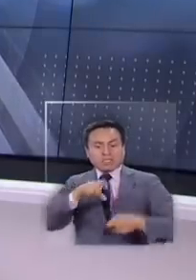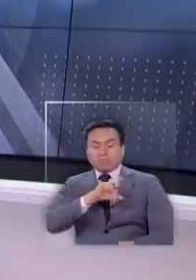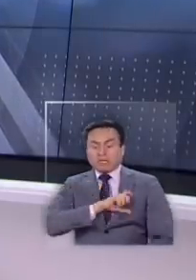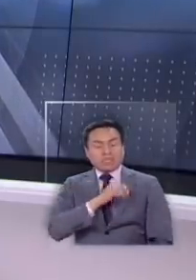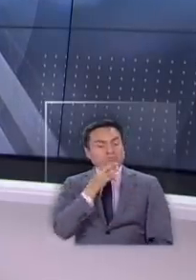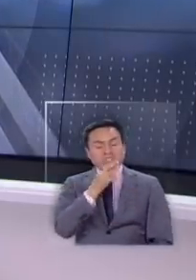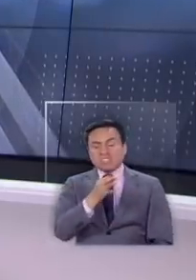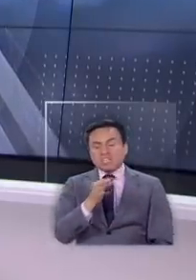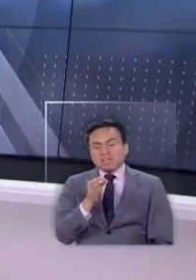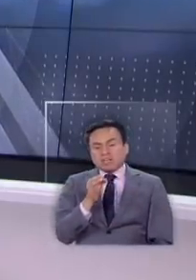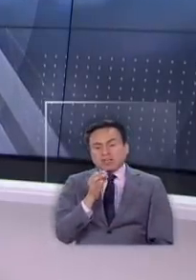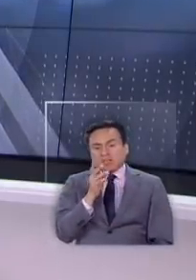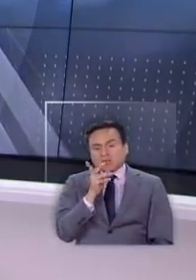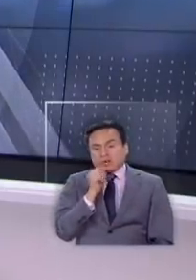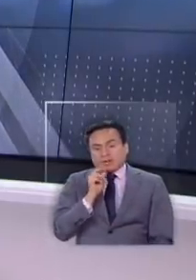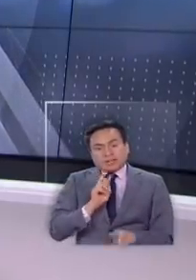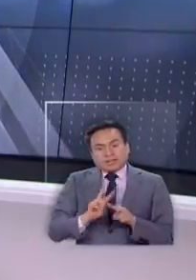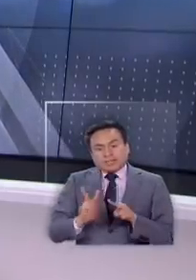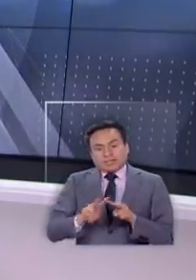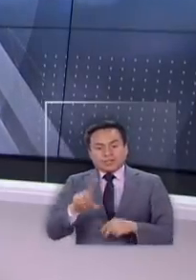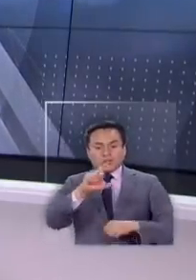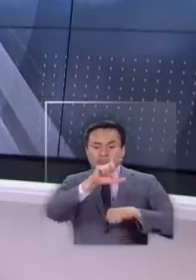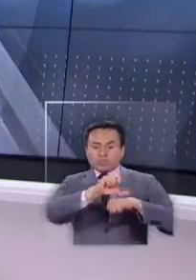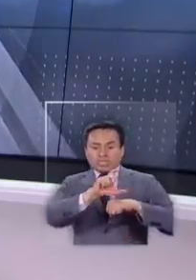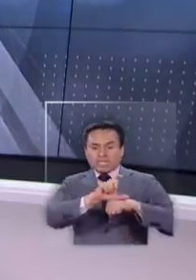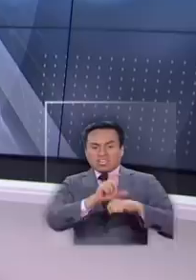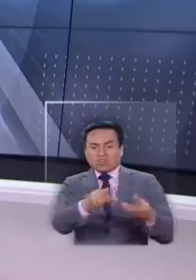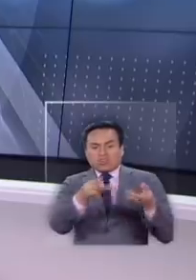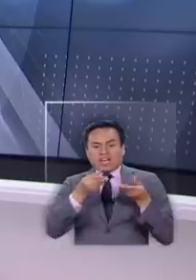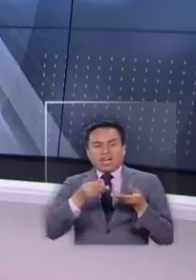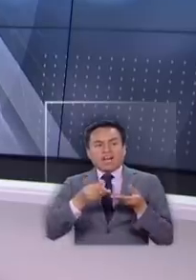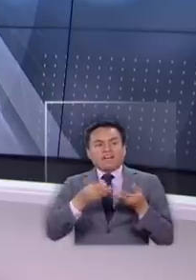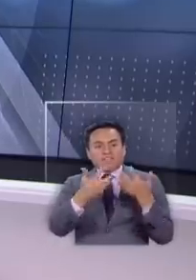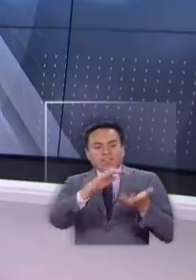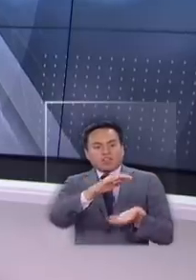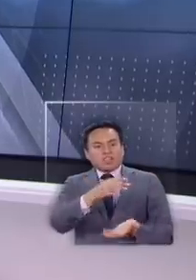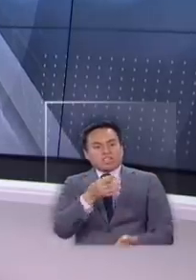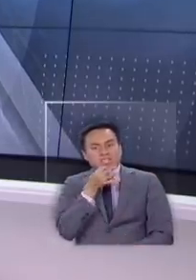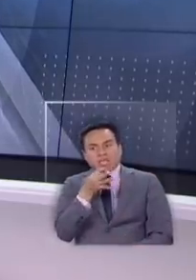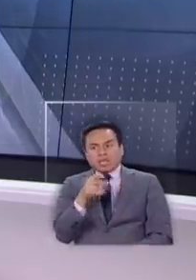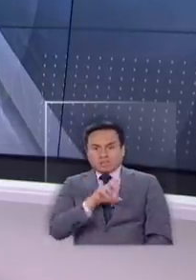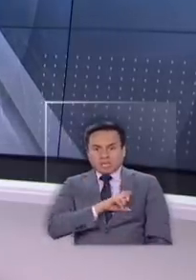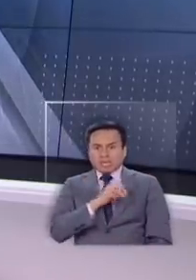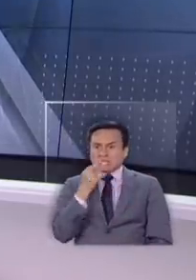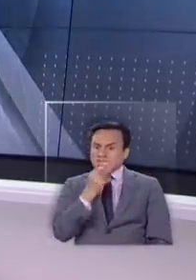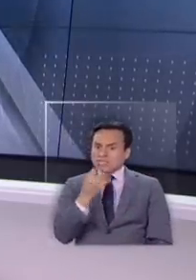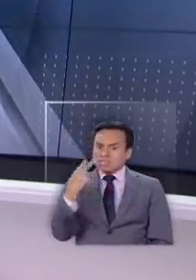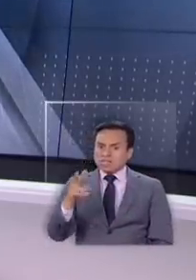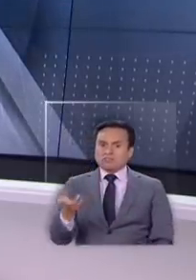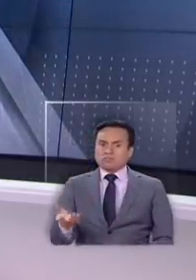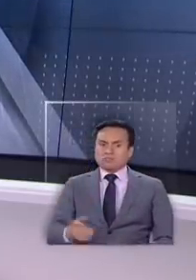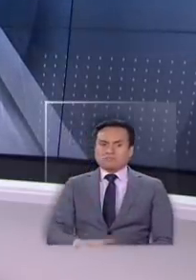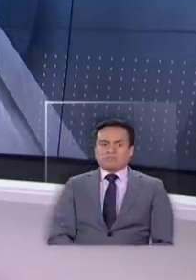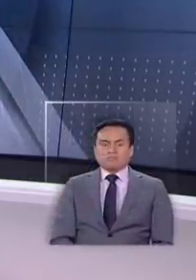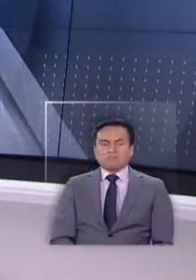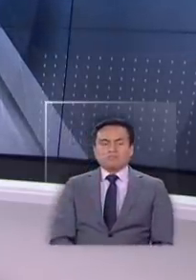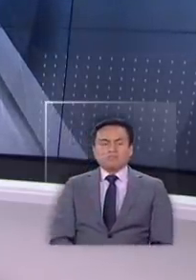España determinó que no tenía mucho más que hacer porque Turquía no le ha entregado los ventiladores que España sostenía que eran de ellos.